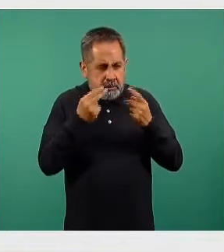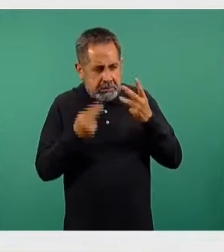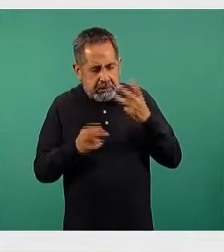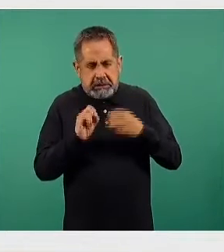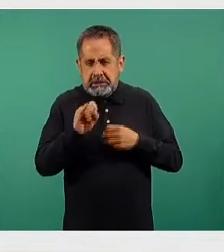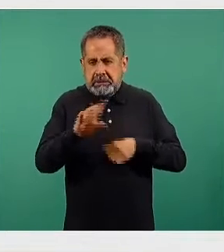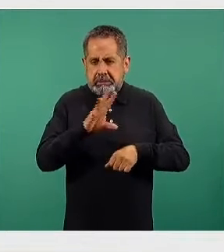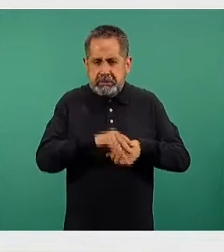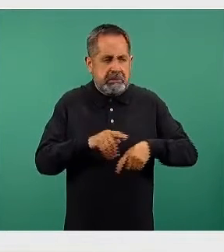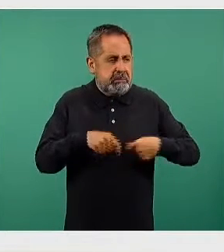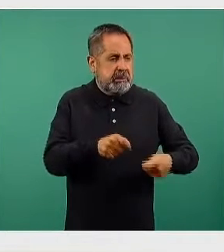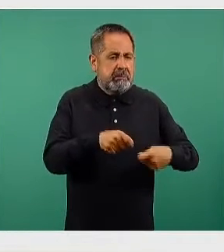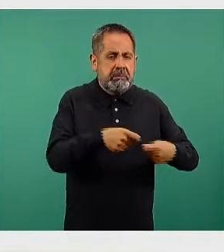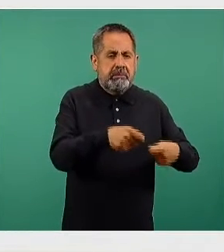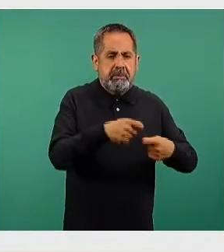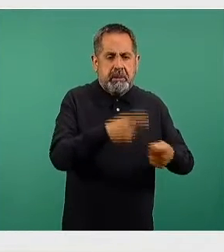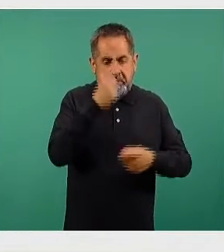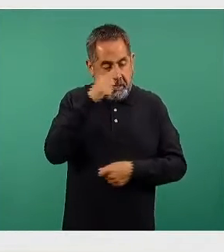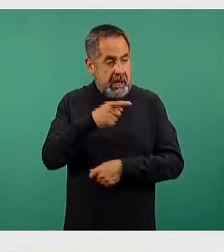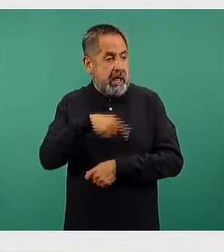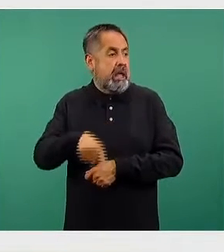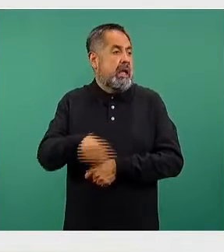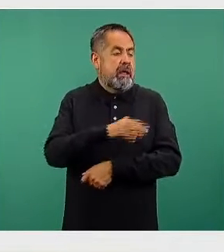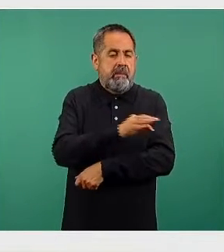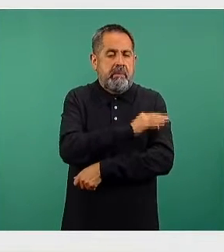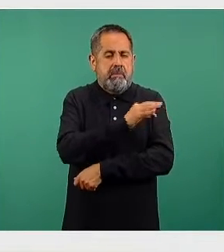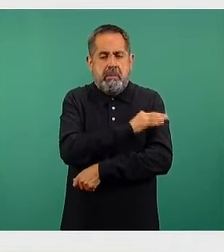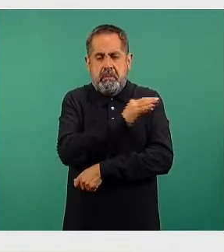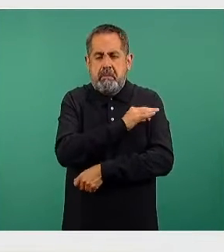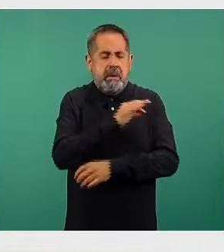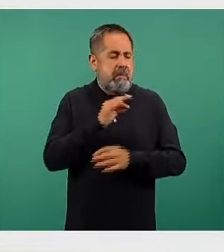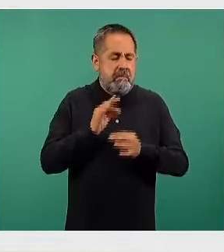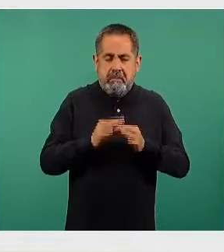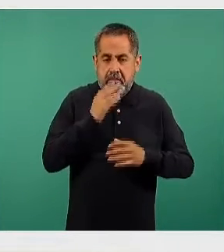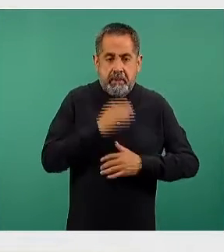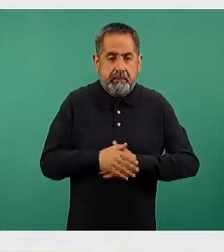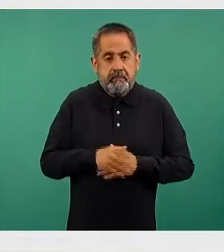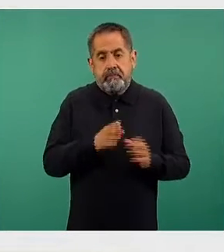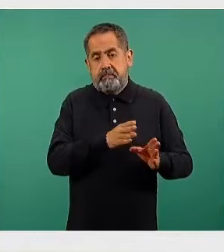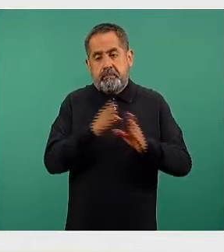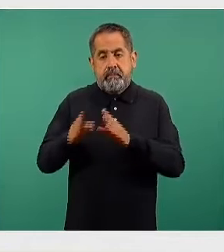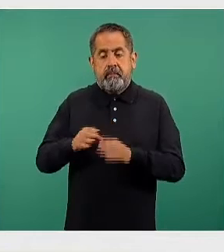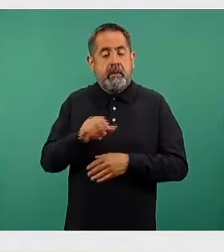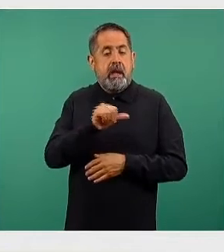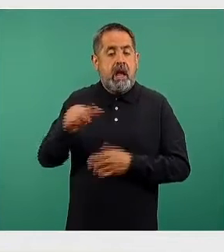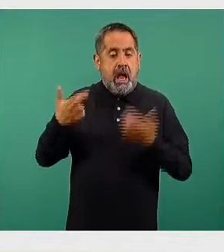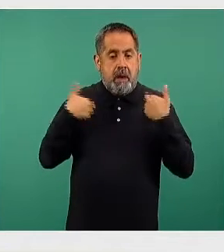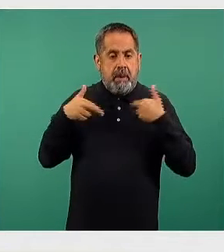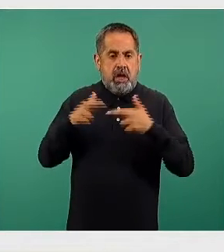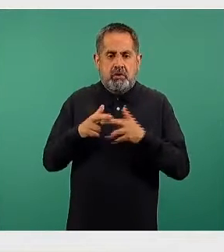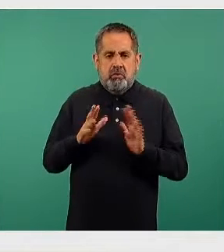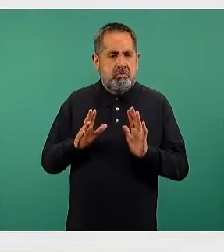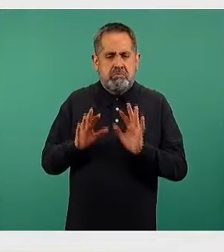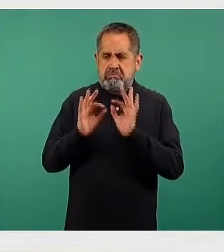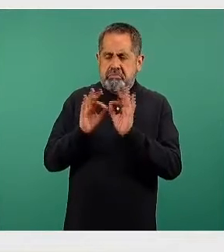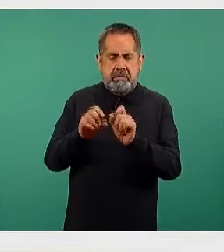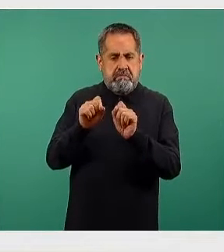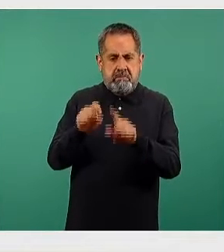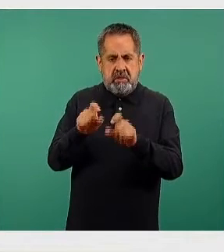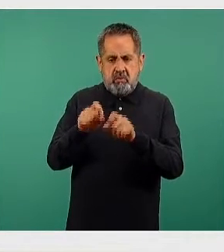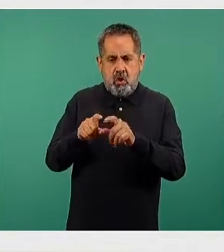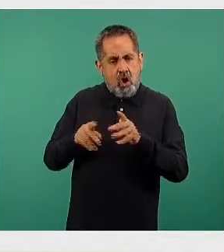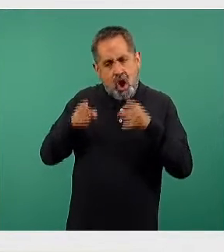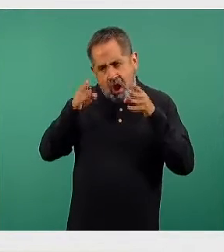autorizando y liberando las dosis de vacunas correspondientes para este grupo. El personal educativo, como vemos, no tiene mayor movimiento porque se